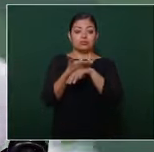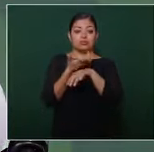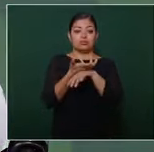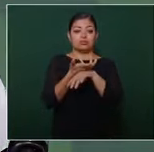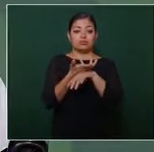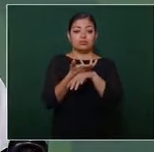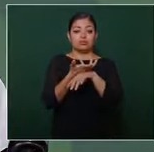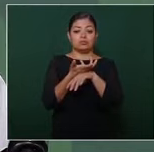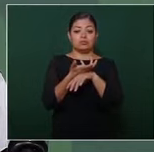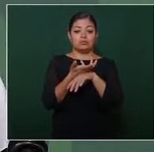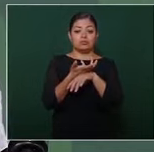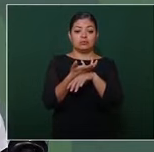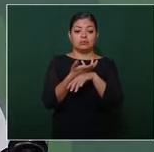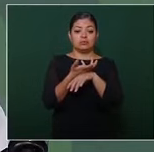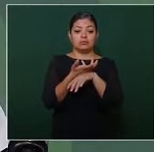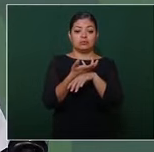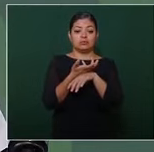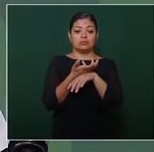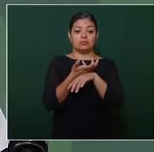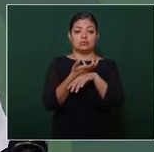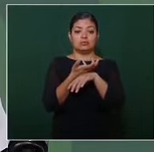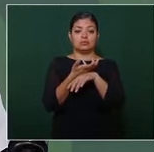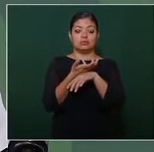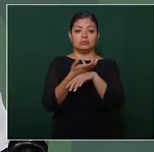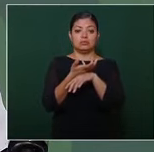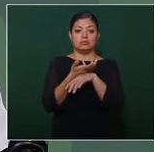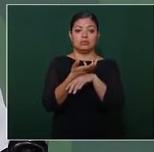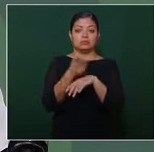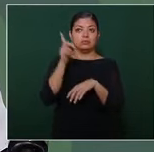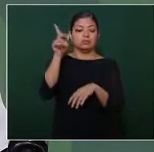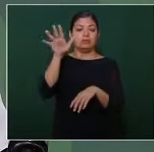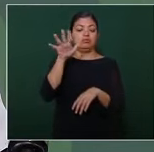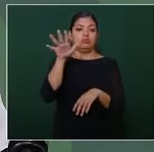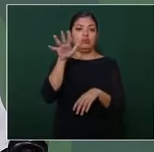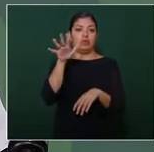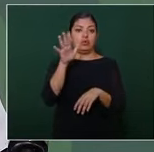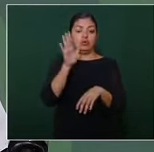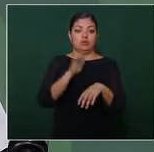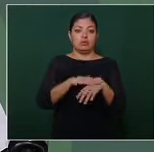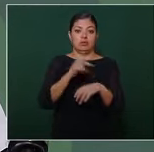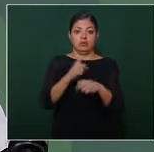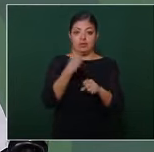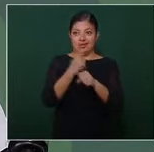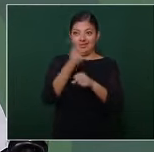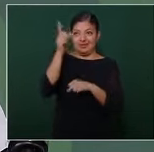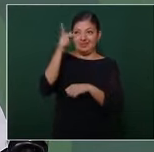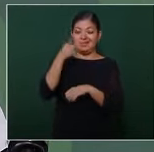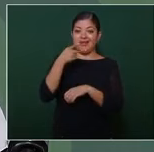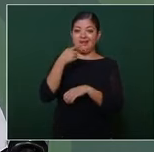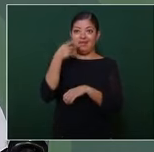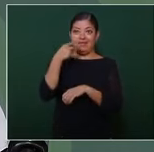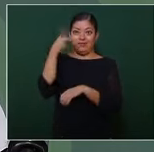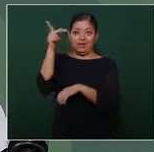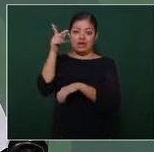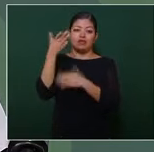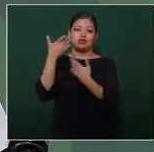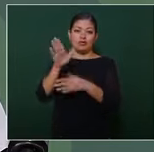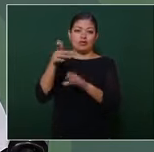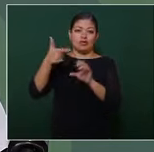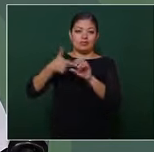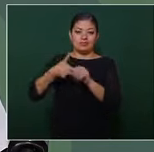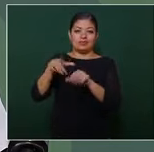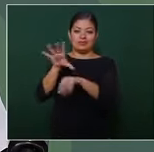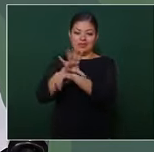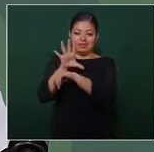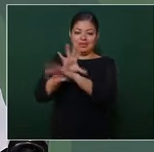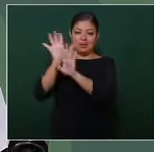lo que les impacta más en inflación son los energéticos a nosotros nos